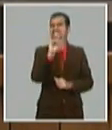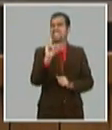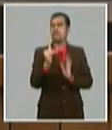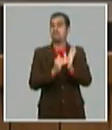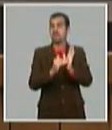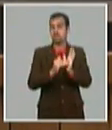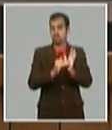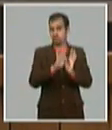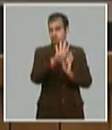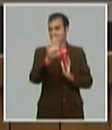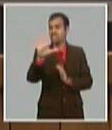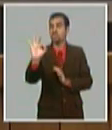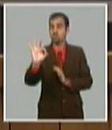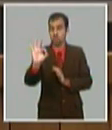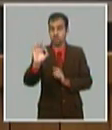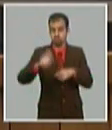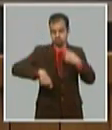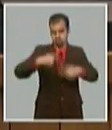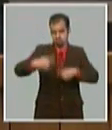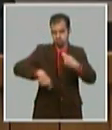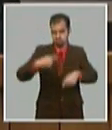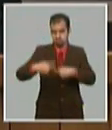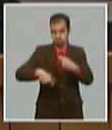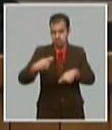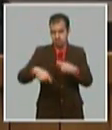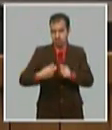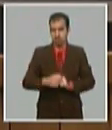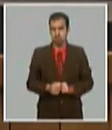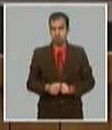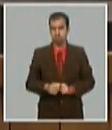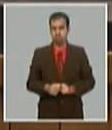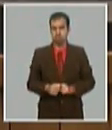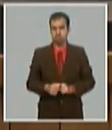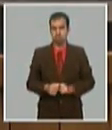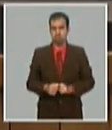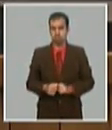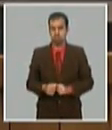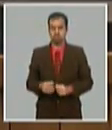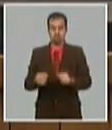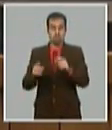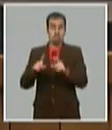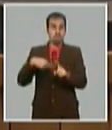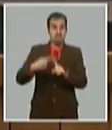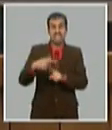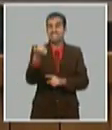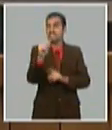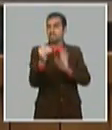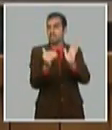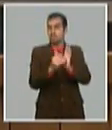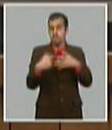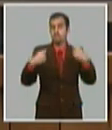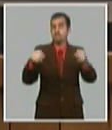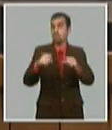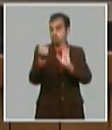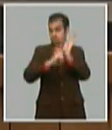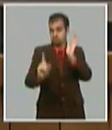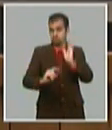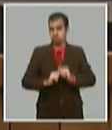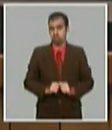bicicletas mecánicas y 10.000 bicicletas y motos eléctricas 1.800 triciclos